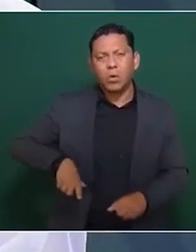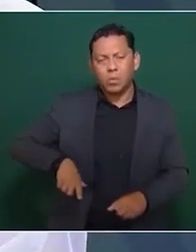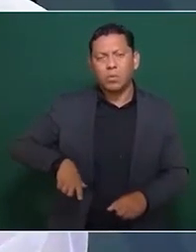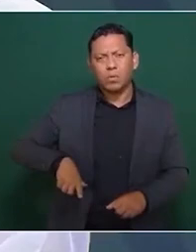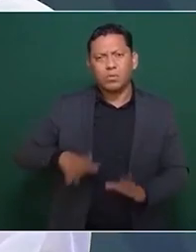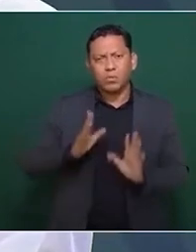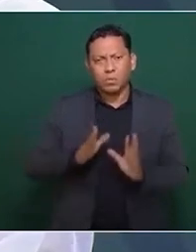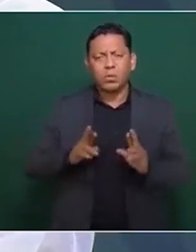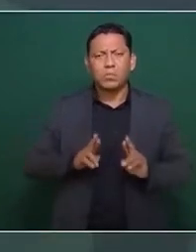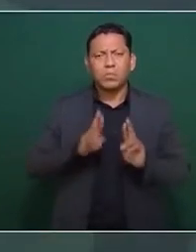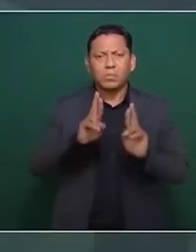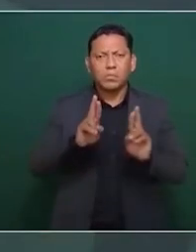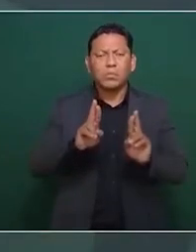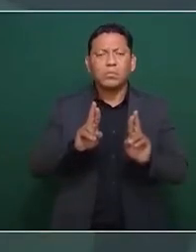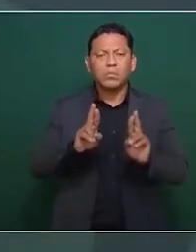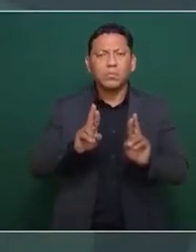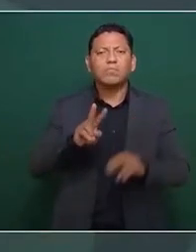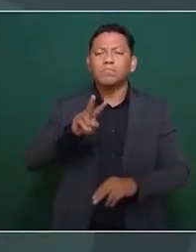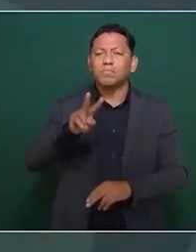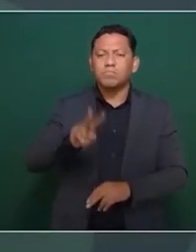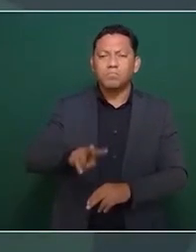y en efecto no está